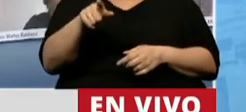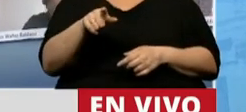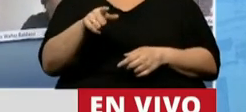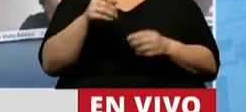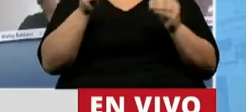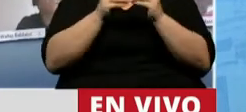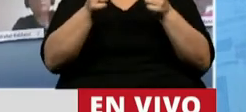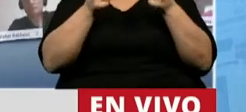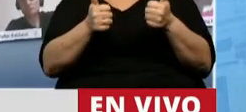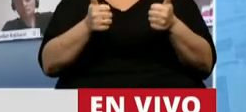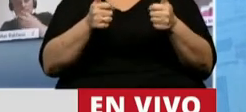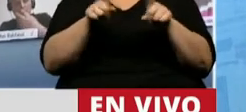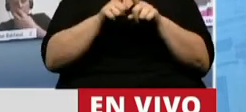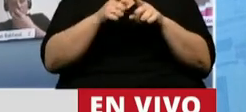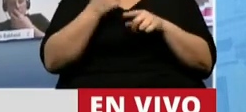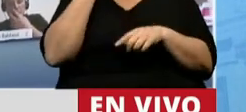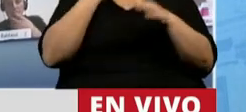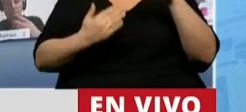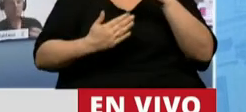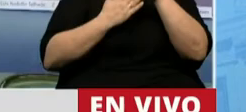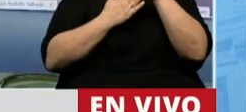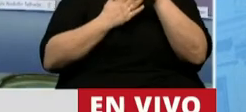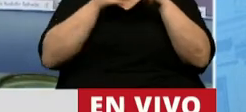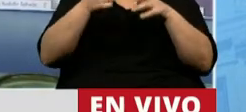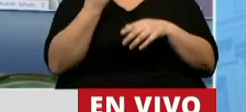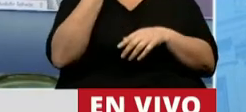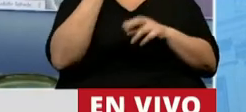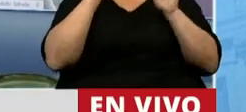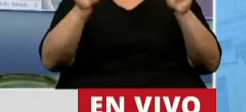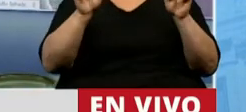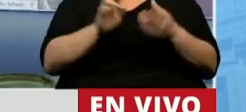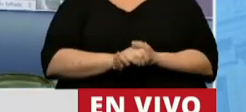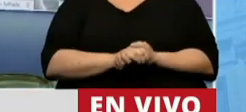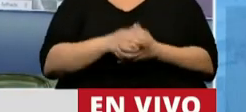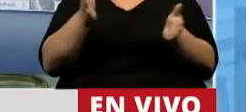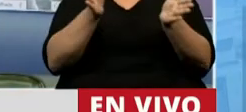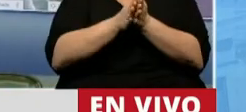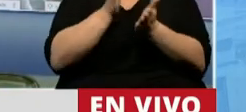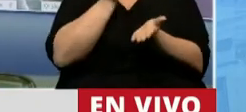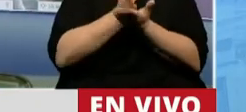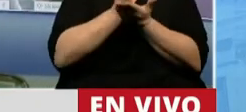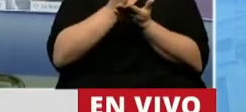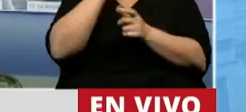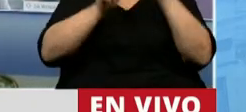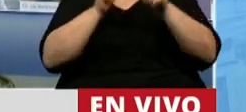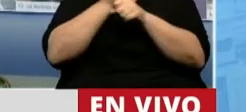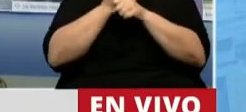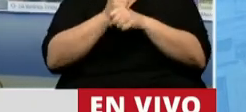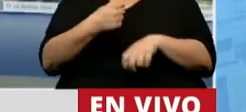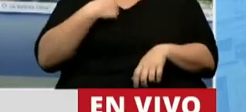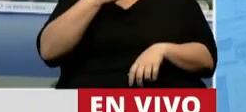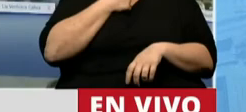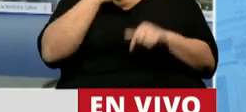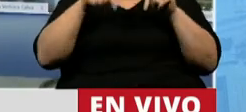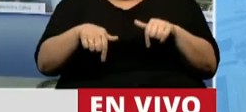compañero, uno de nuestros máximos líderes de la resistencia peronista, de los derechos de los trabajadores. Quiero yo